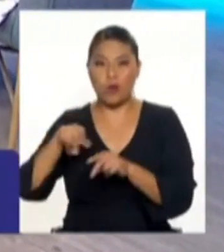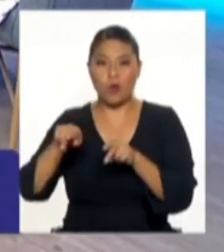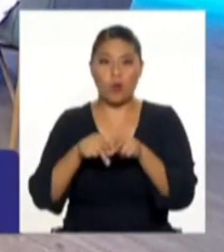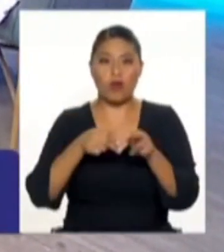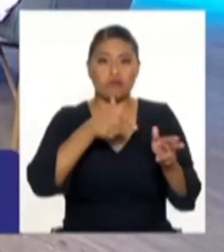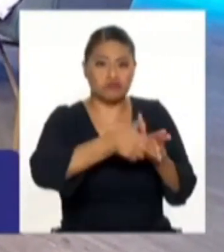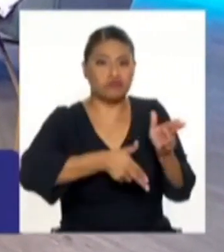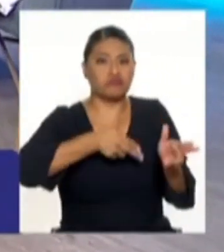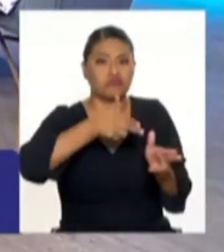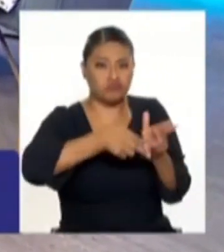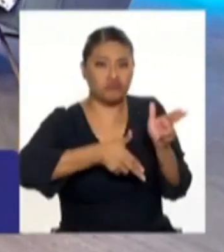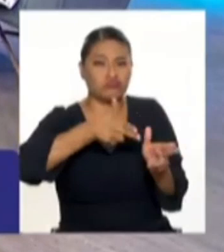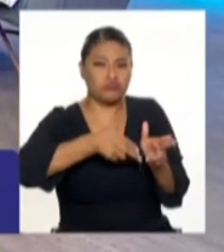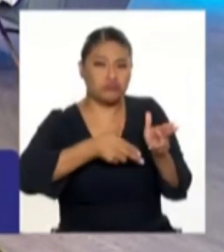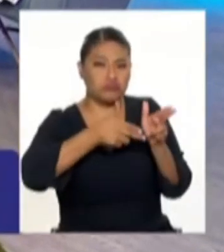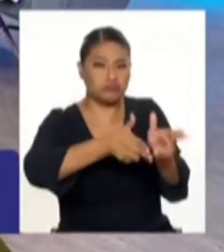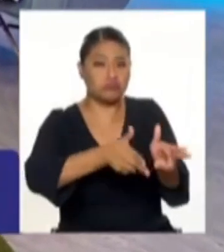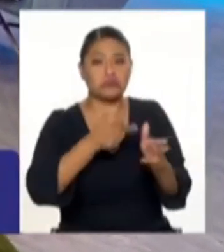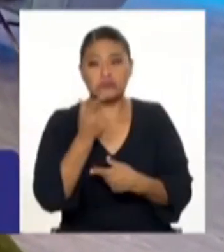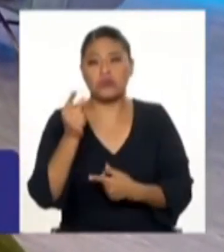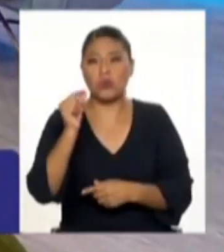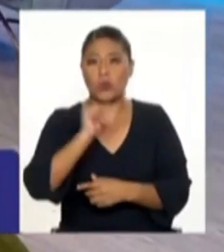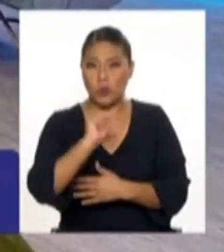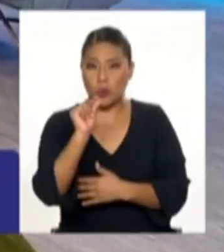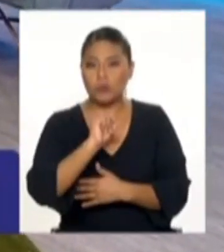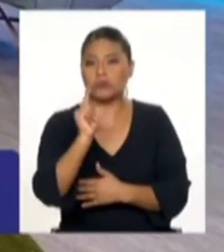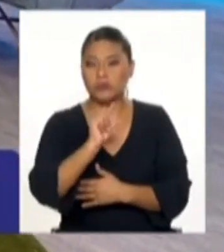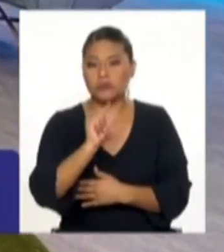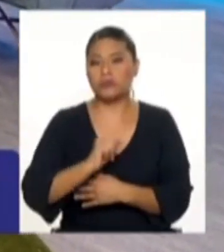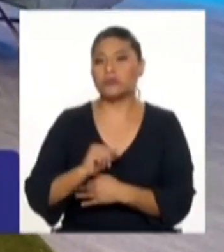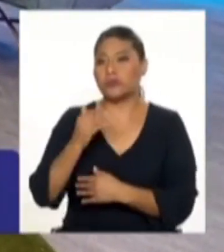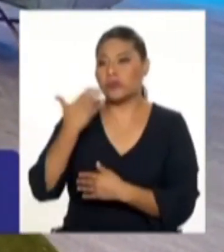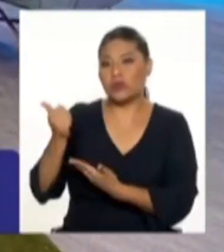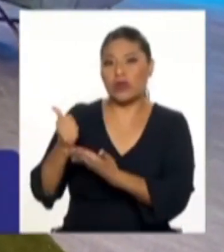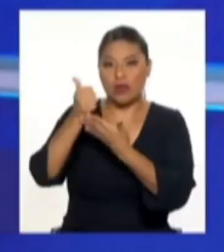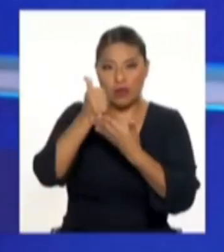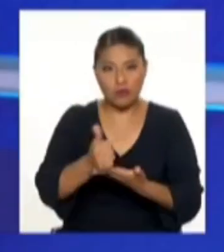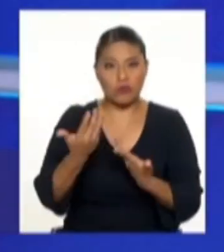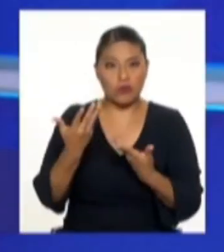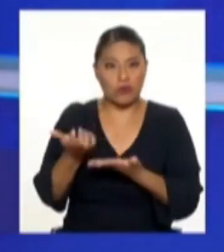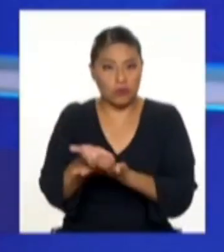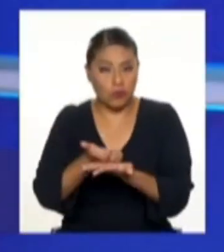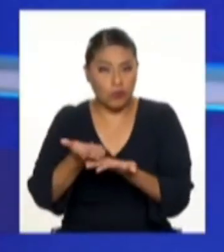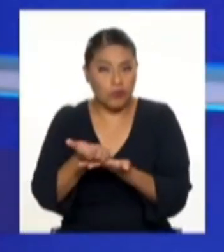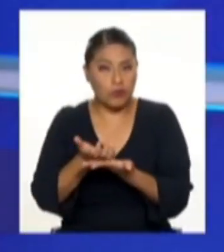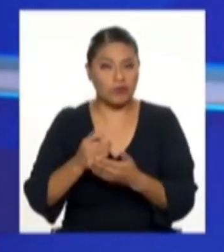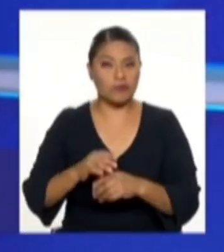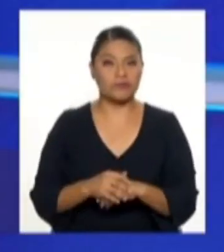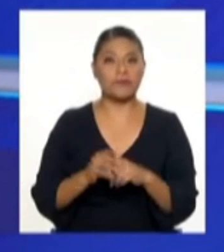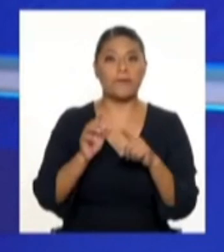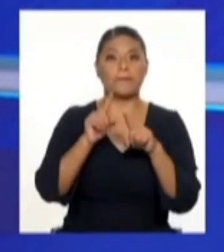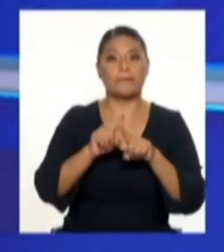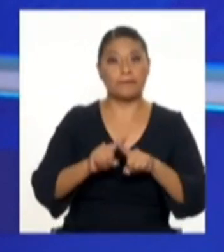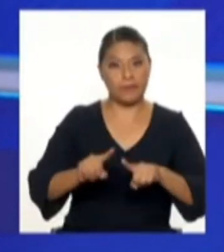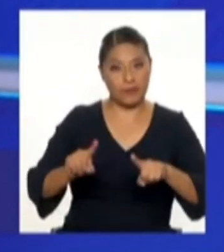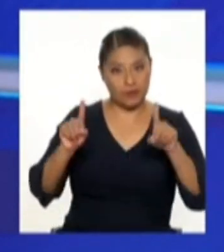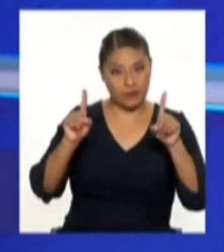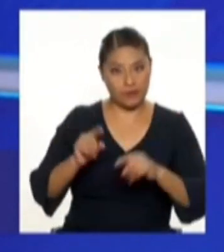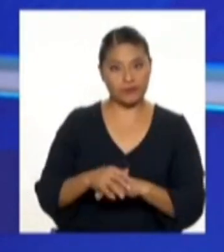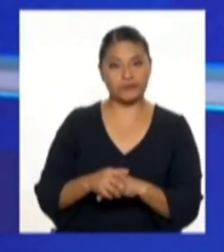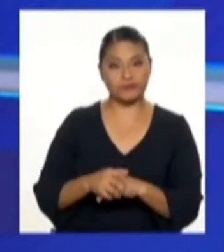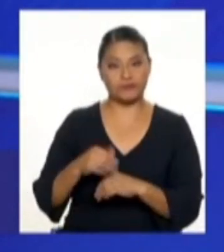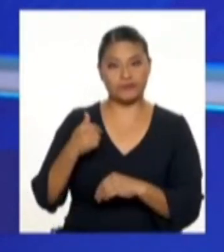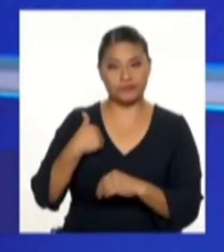y son muy económicas y además que ayudaría mucho a nuestra economía. Sin embargo, tenemos ahí